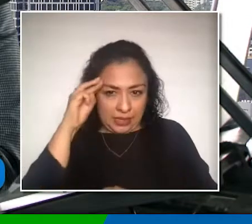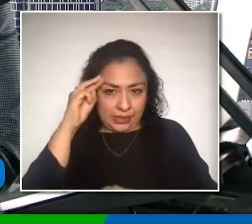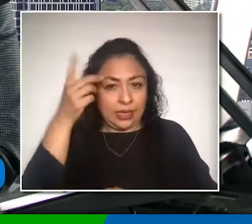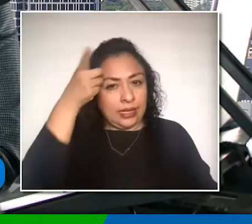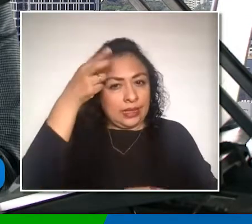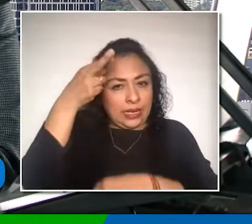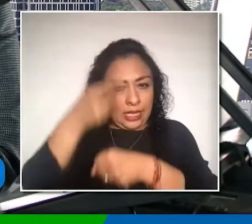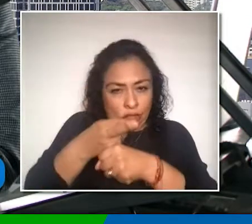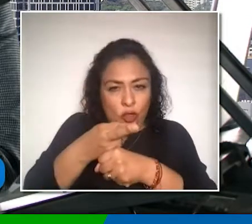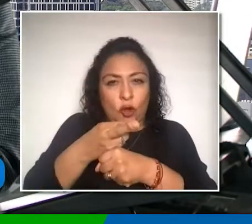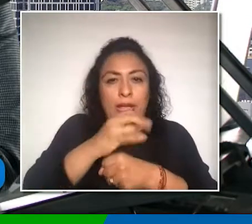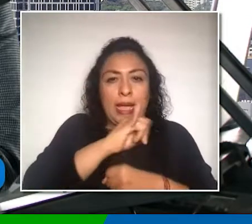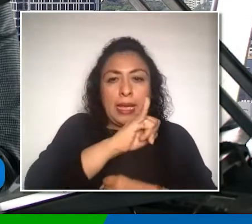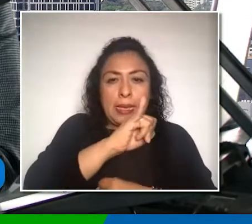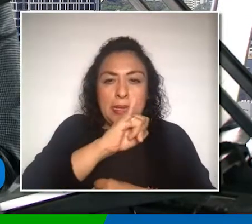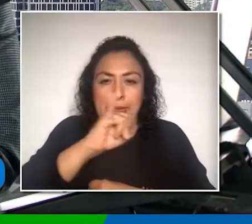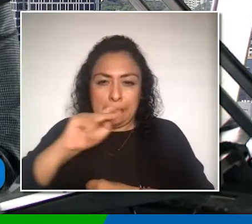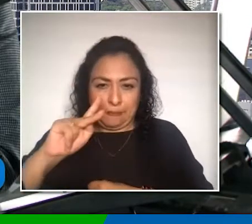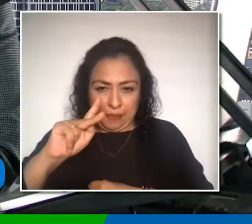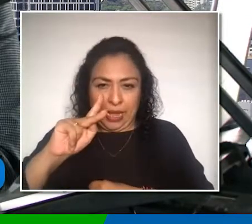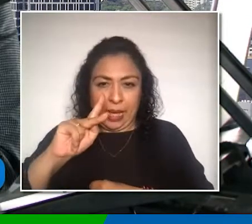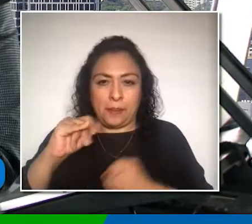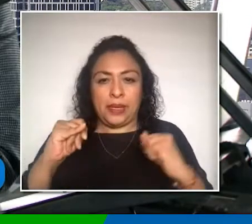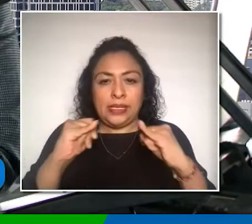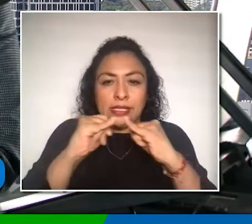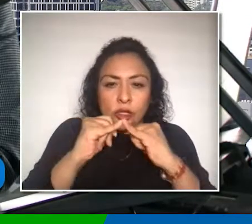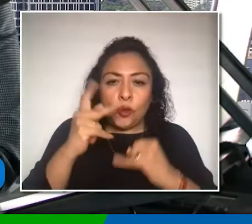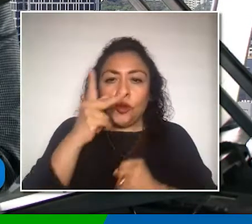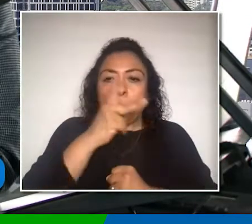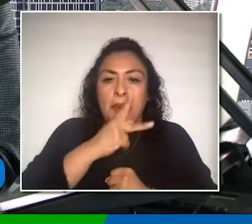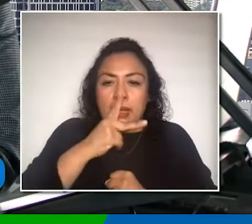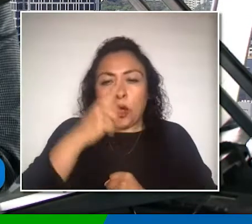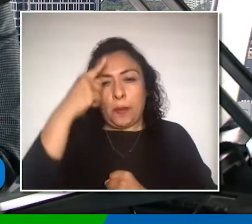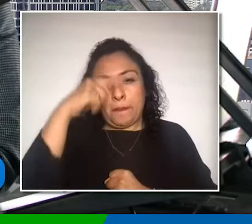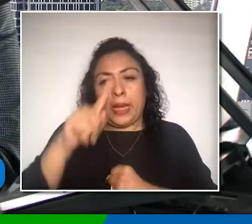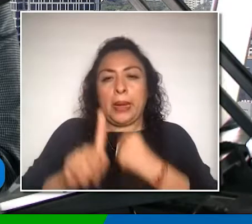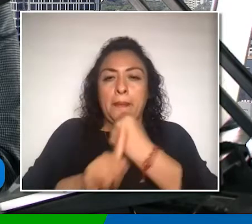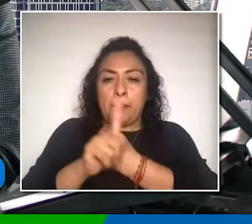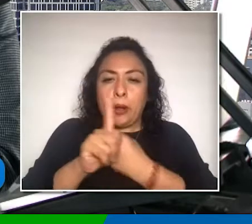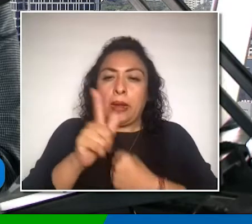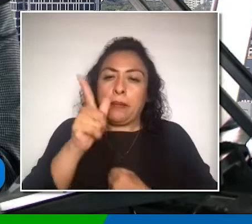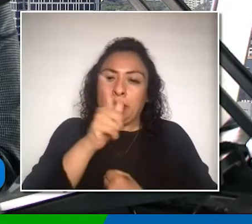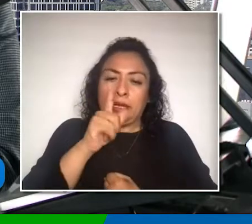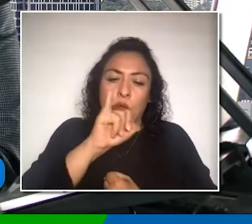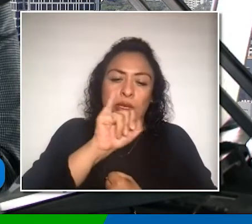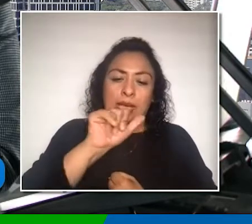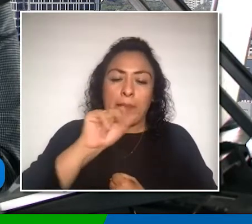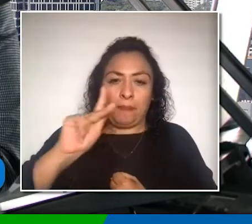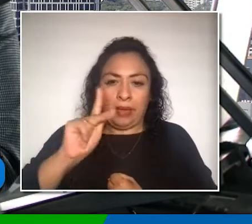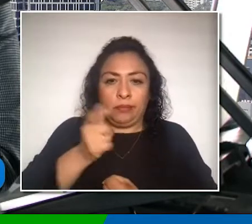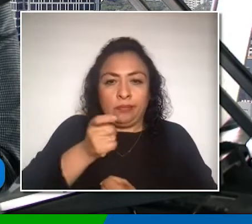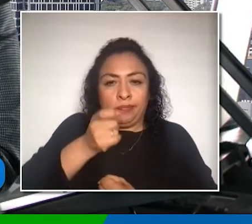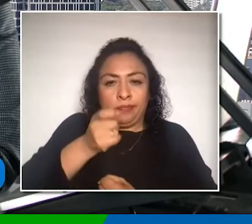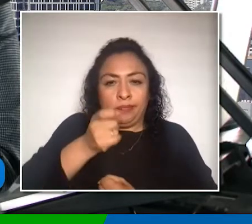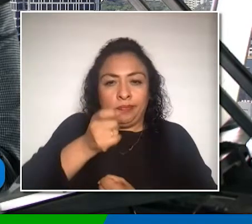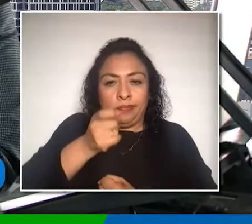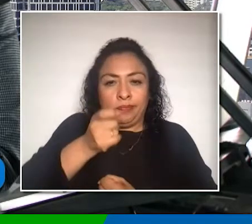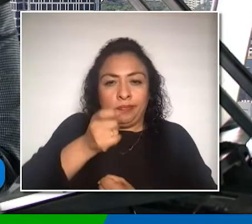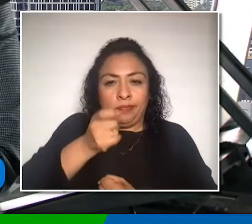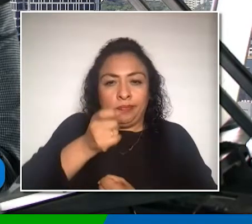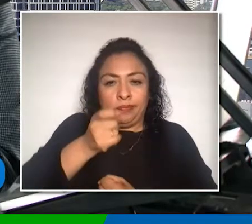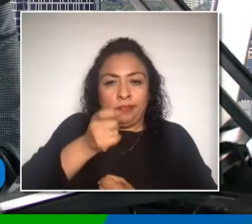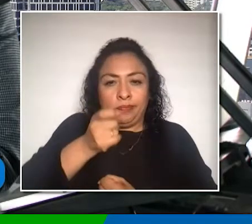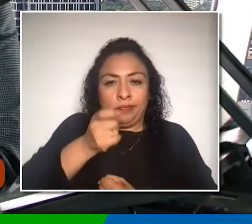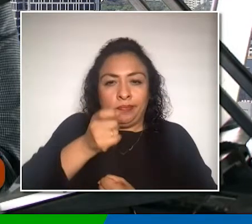Problemas de Lenguaje IAP, conocido por sus siglas como IPLIAP. Converso también